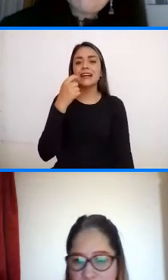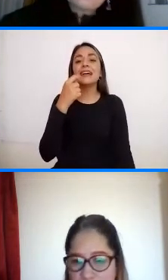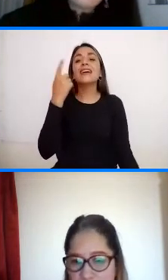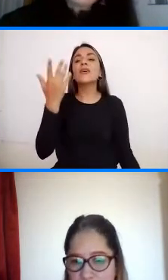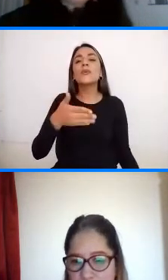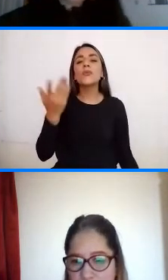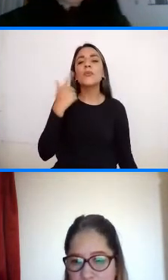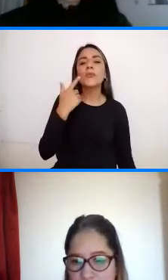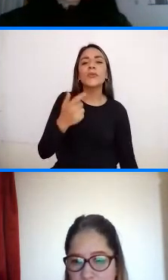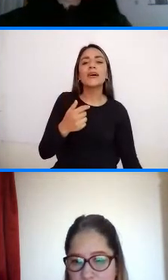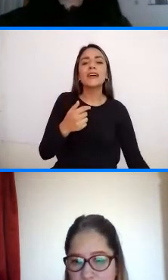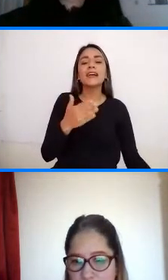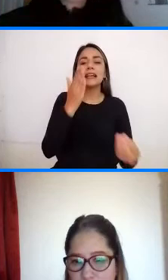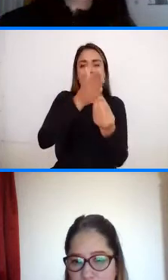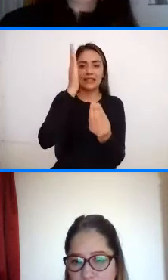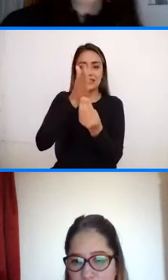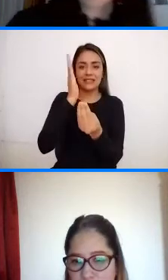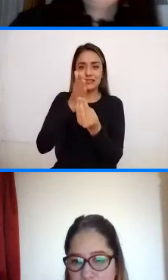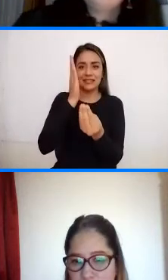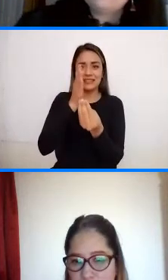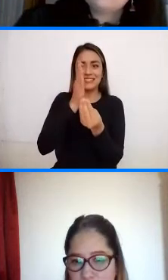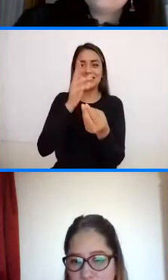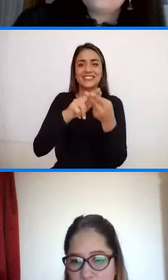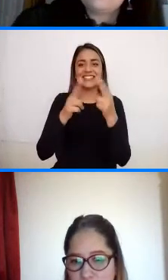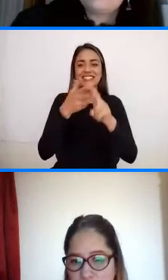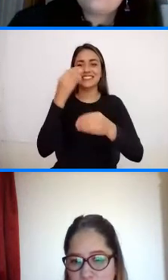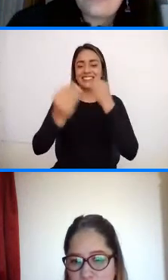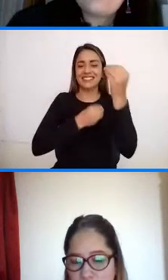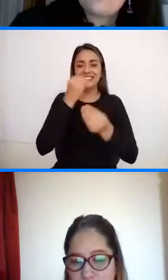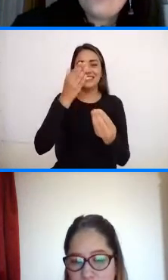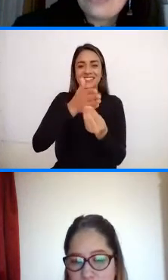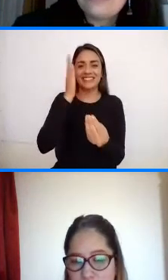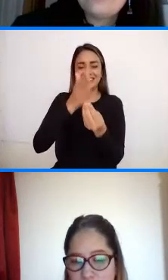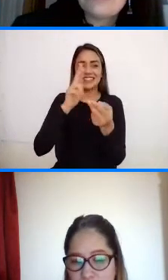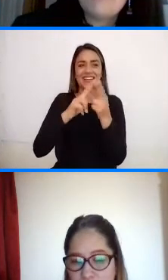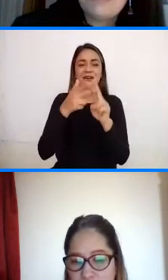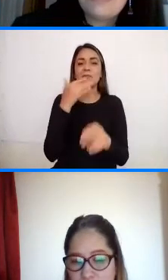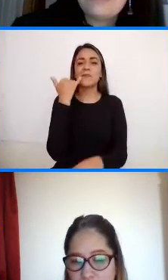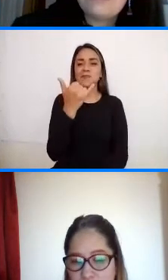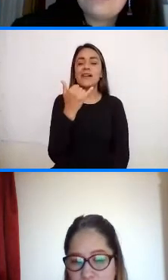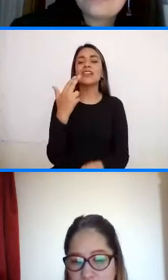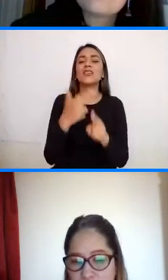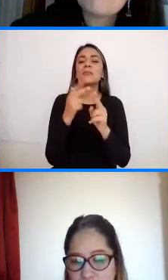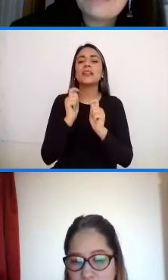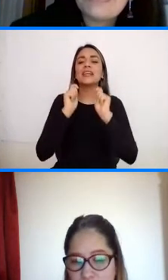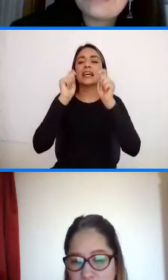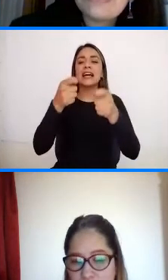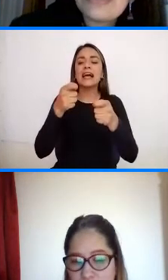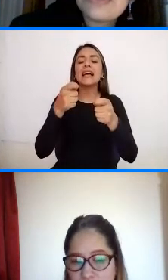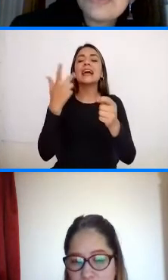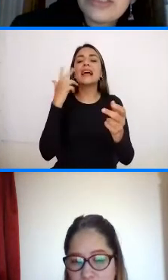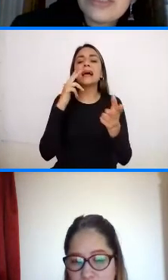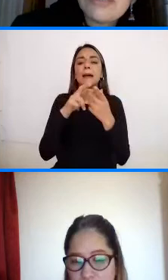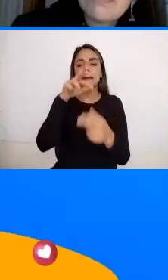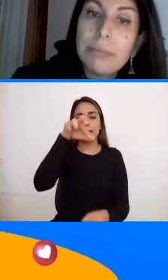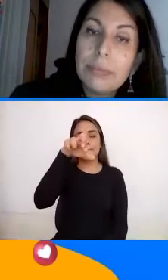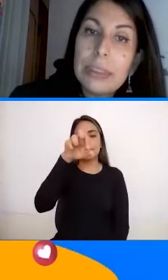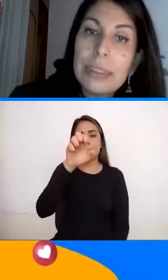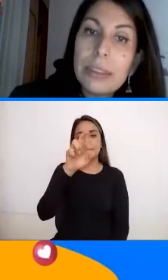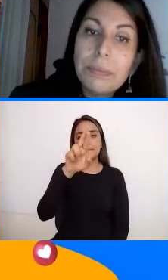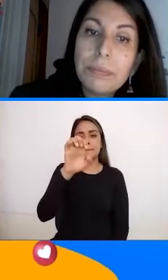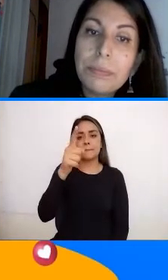En medio de todas Las religiones Hay algo que se llama Las peregrinaciones